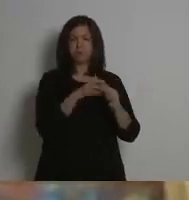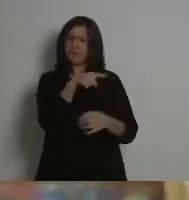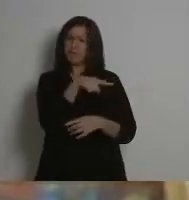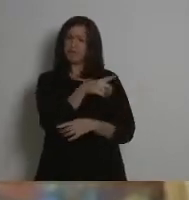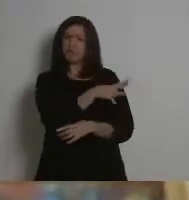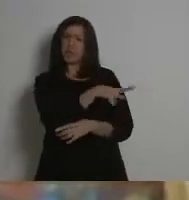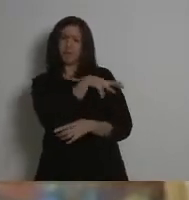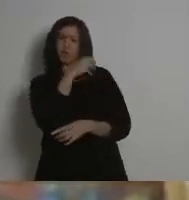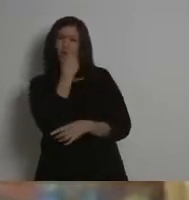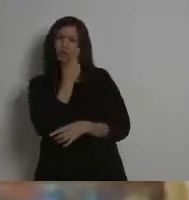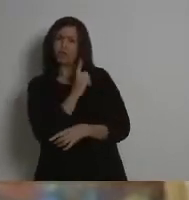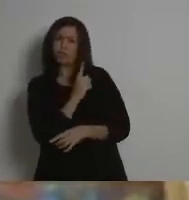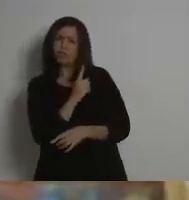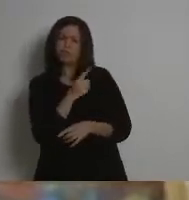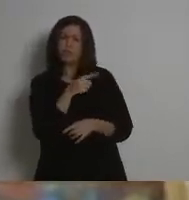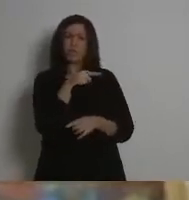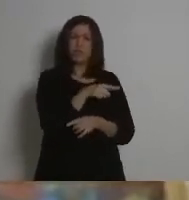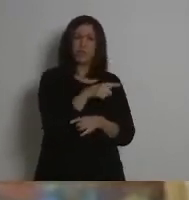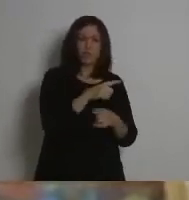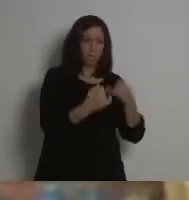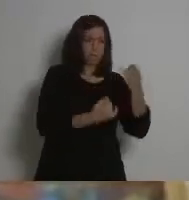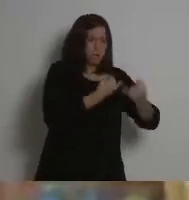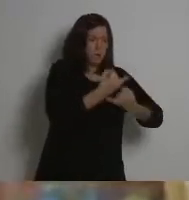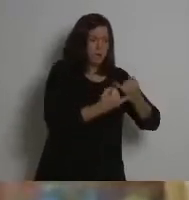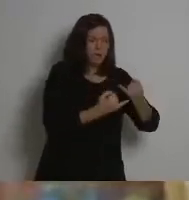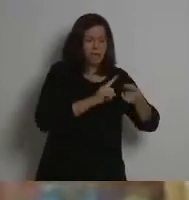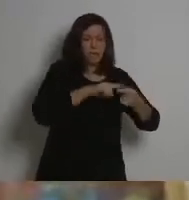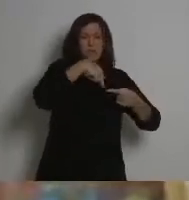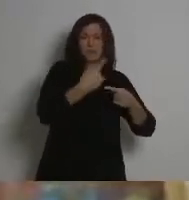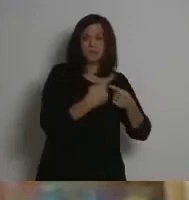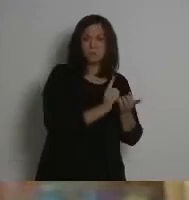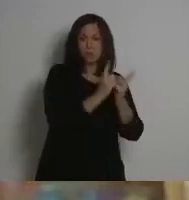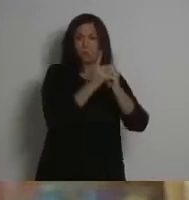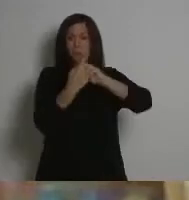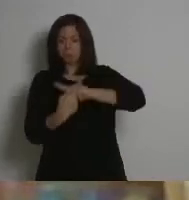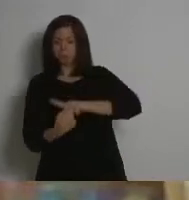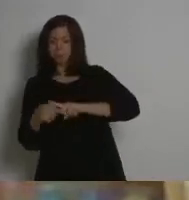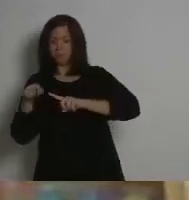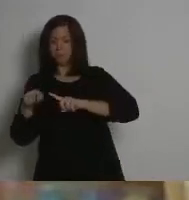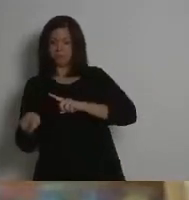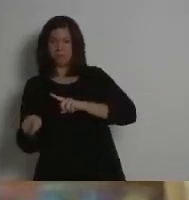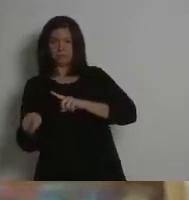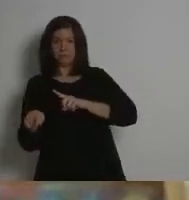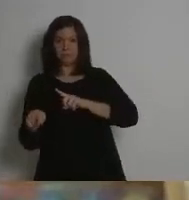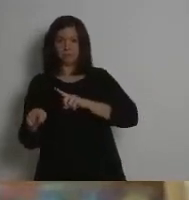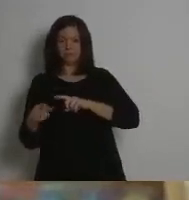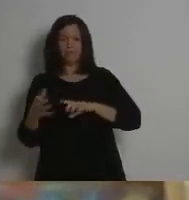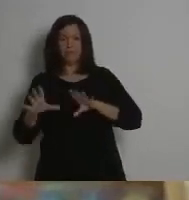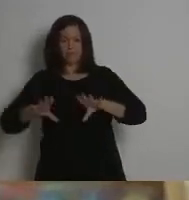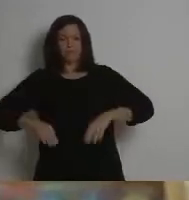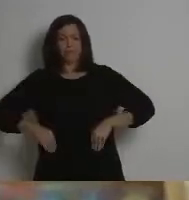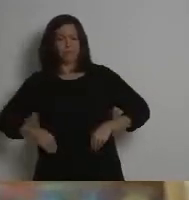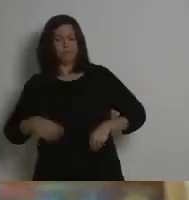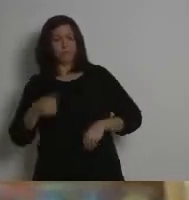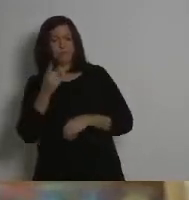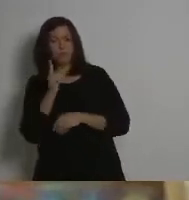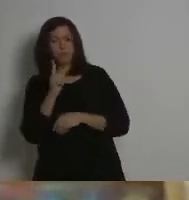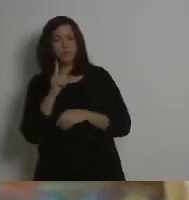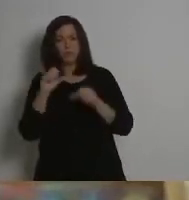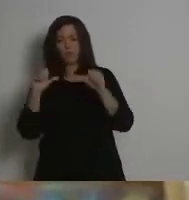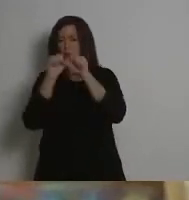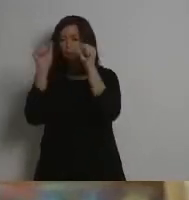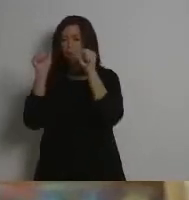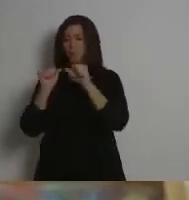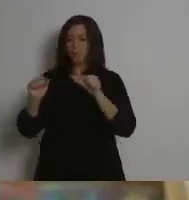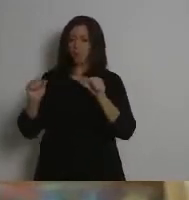generaban problemas, o justamente, o el entender y defender que no podíamos aceptar que las dependencias de un modelo